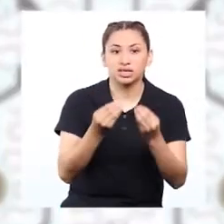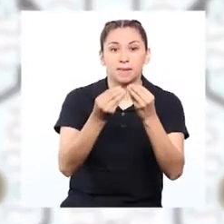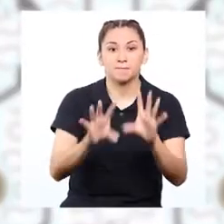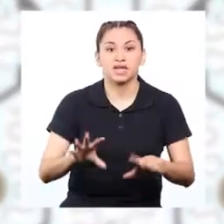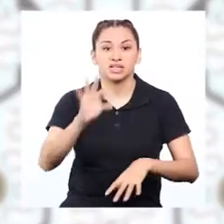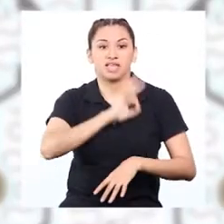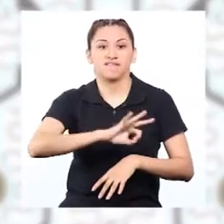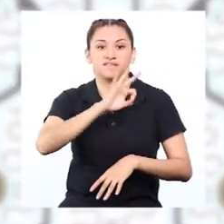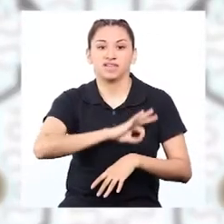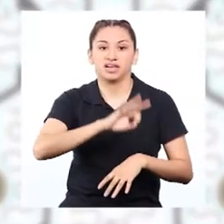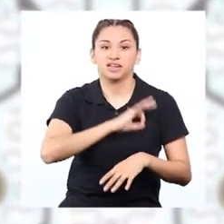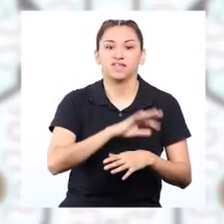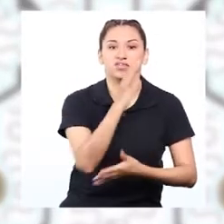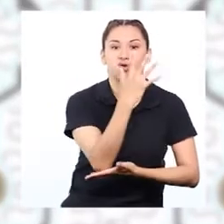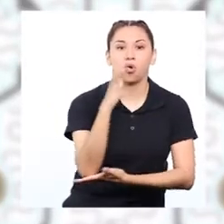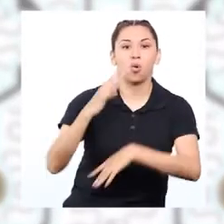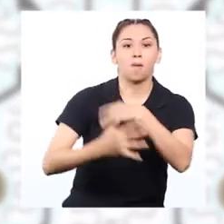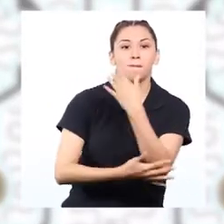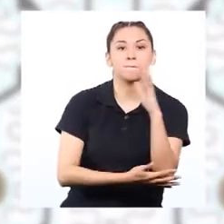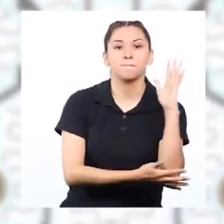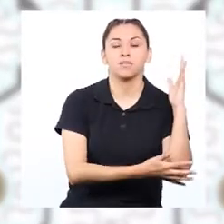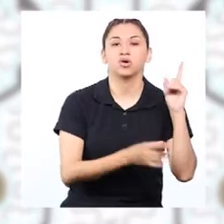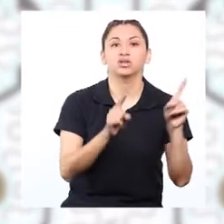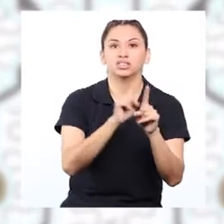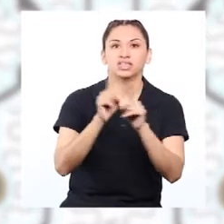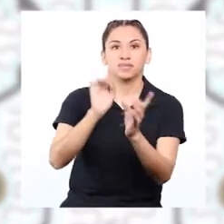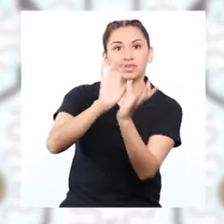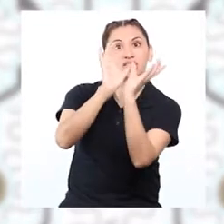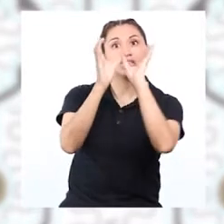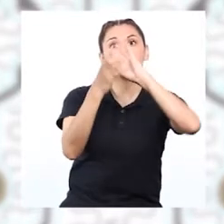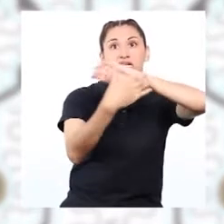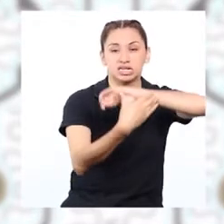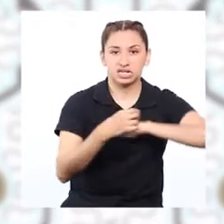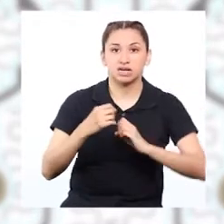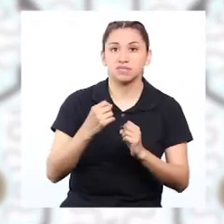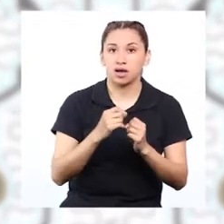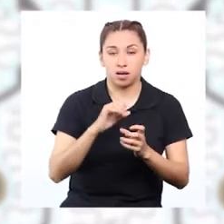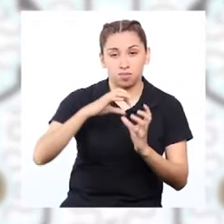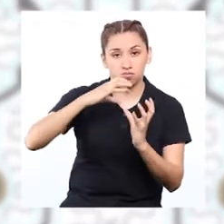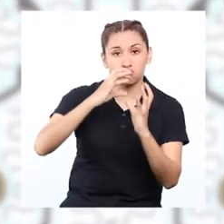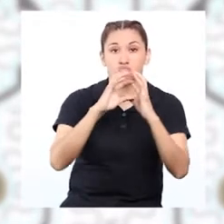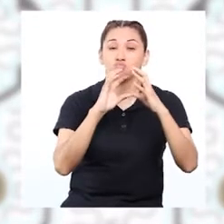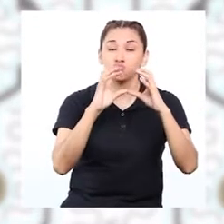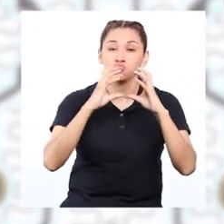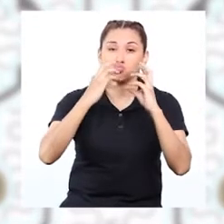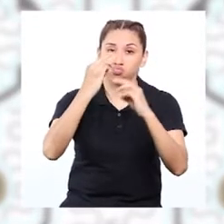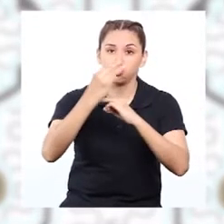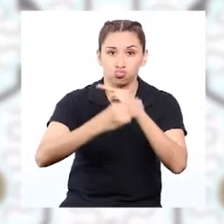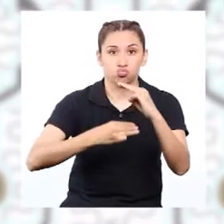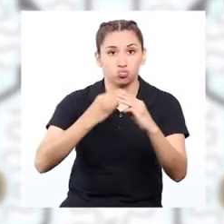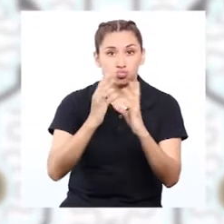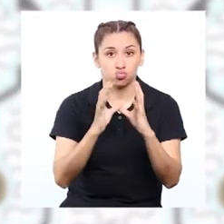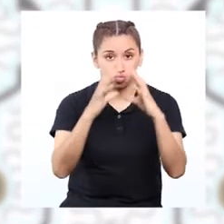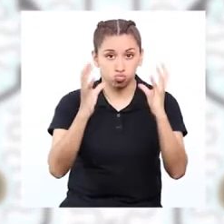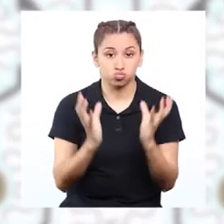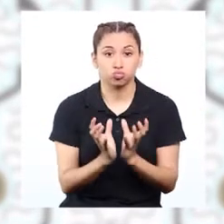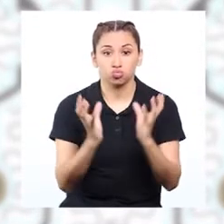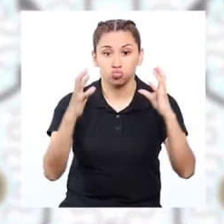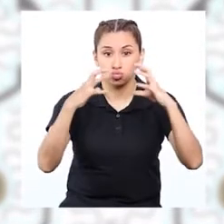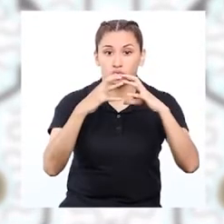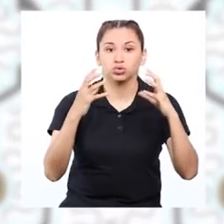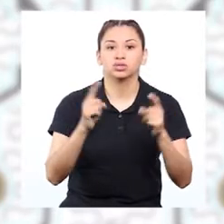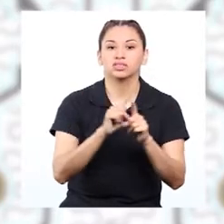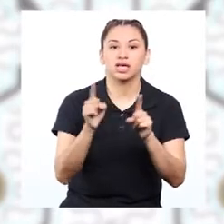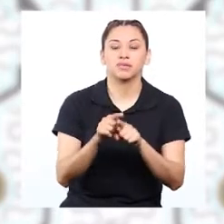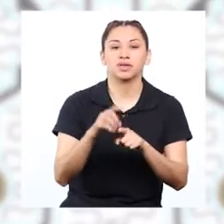Perdemos los beneficios que nos dan los bosques como reguladores del clima del planeta. Los bosques pueden reducir la temperatura